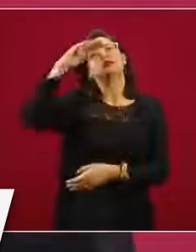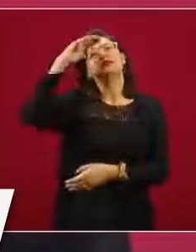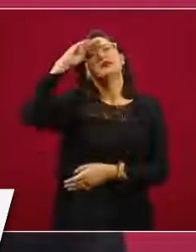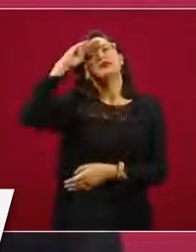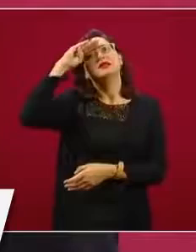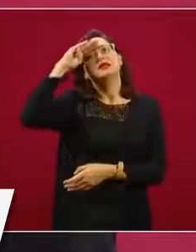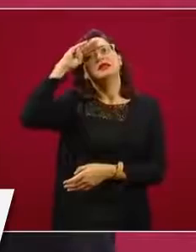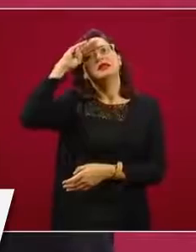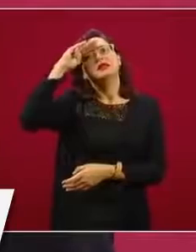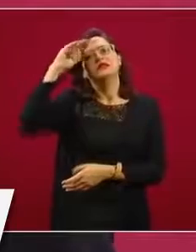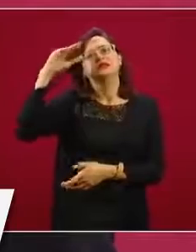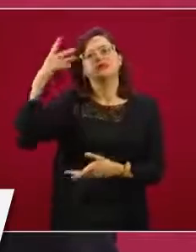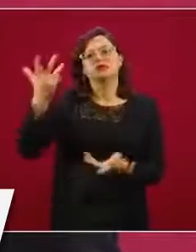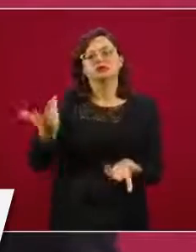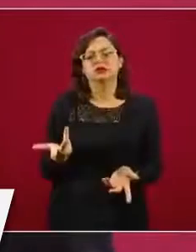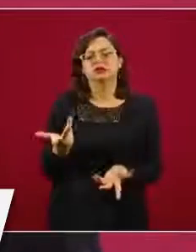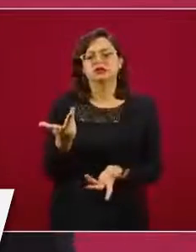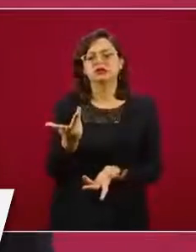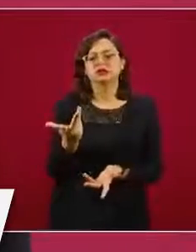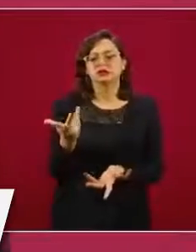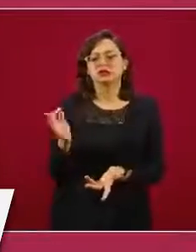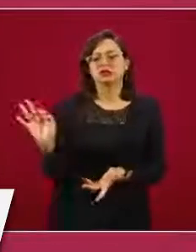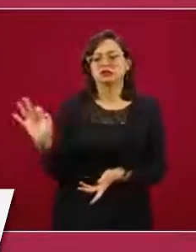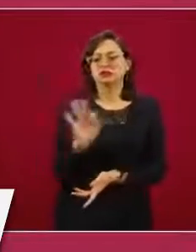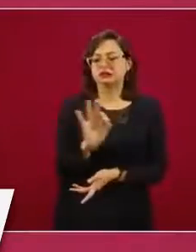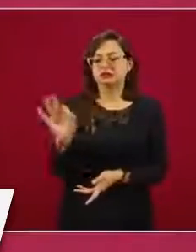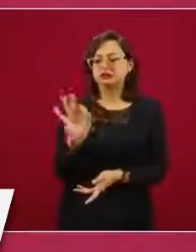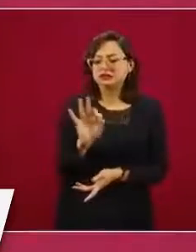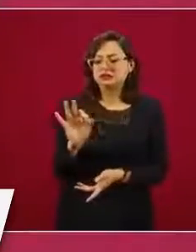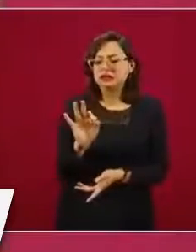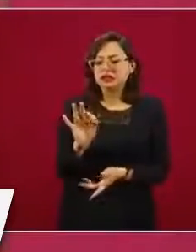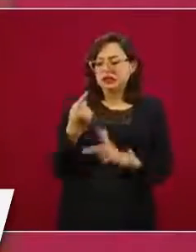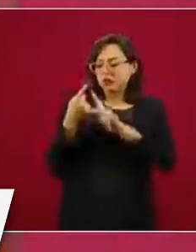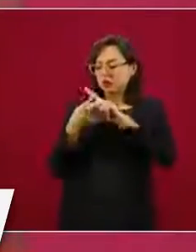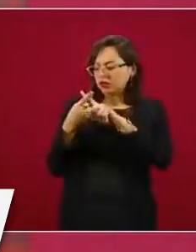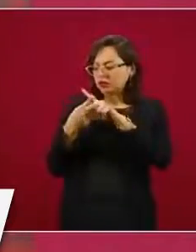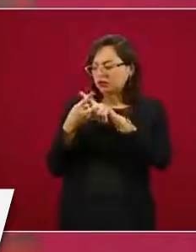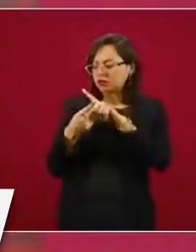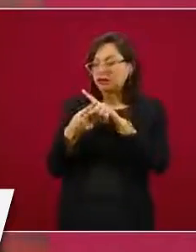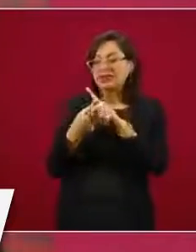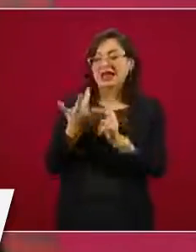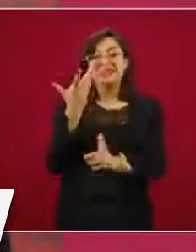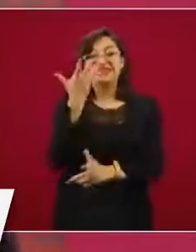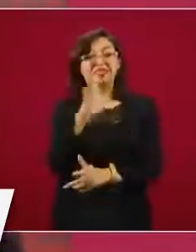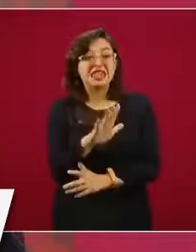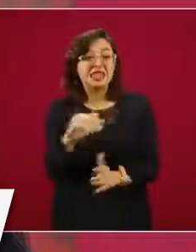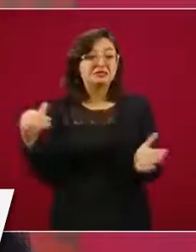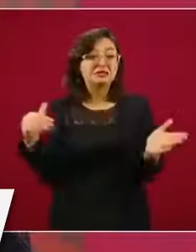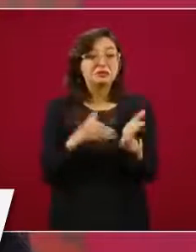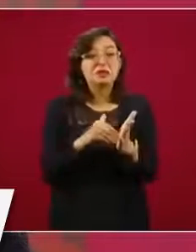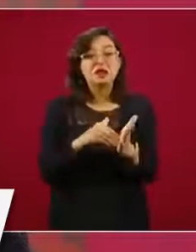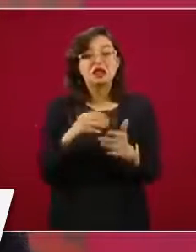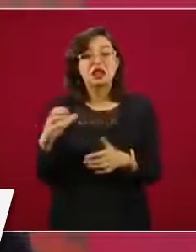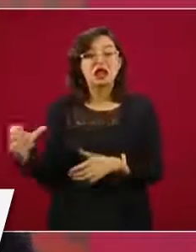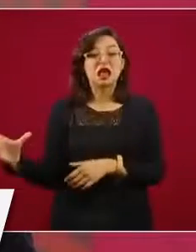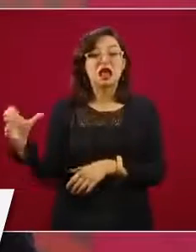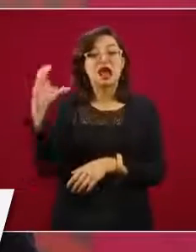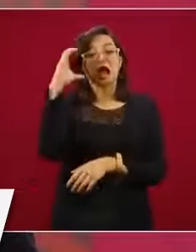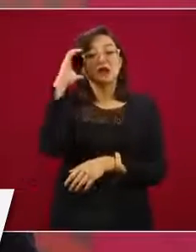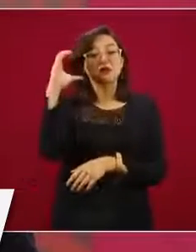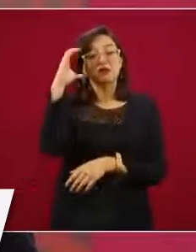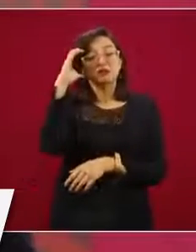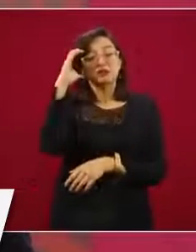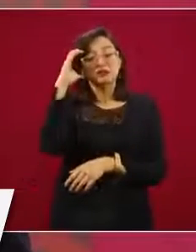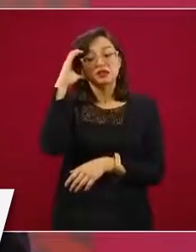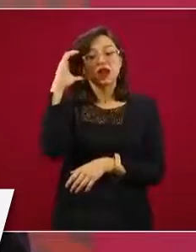que se podían necesitar, si mal no recuerdo, 10 mil camas de hospitalización